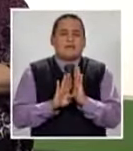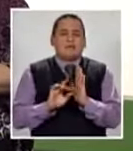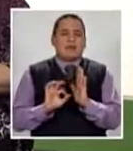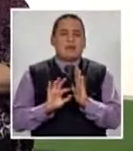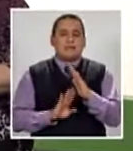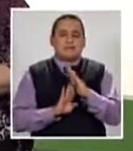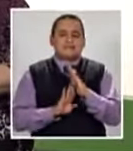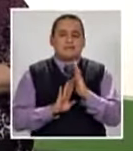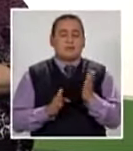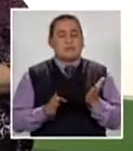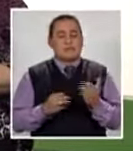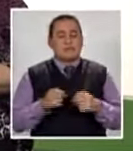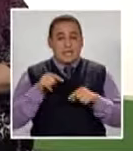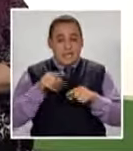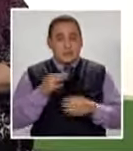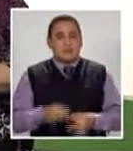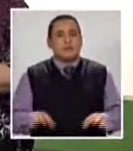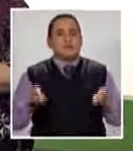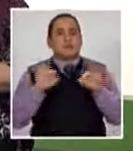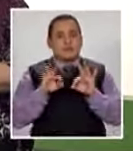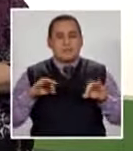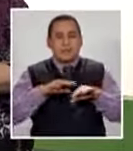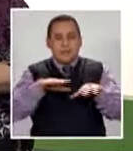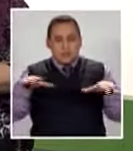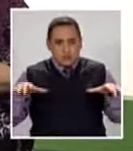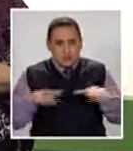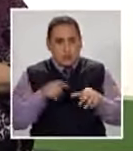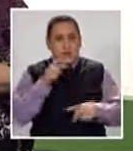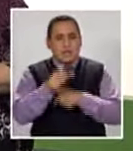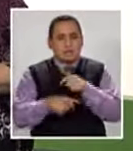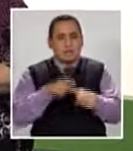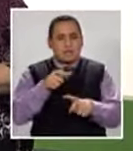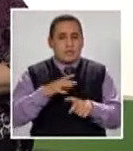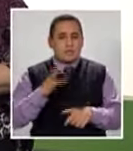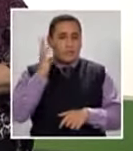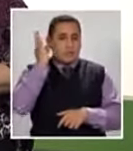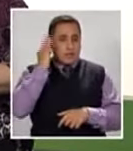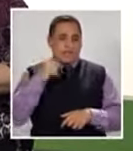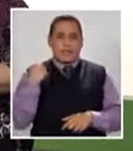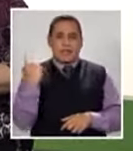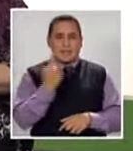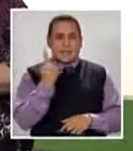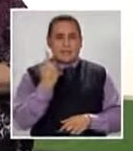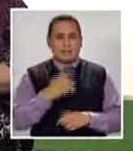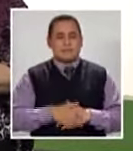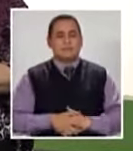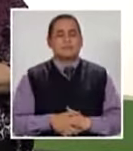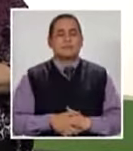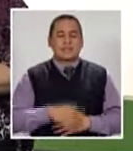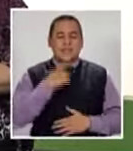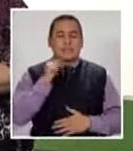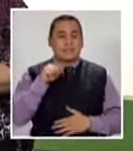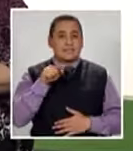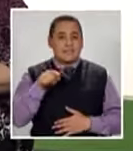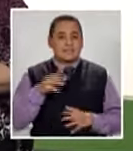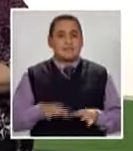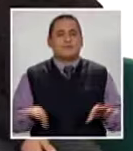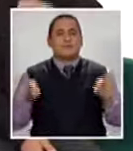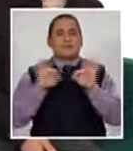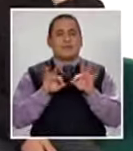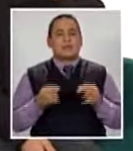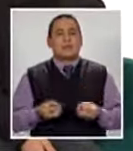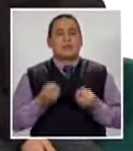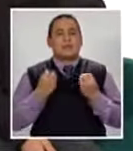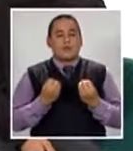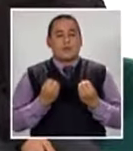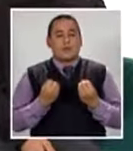avanzar en la vida Yo creo que eso es muy importante Para todas las personas Para todas las mujeres En general Exacto Eso es importante